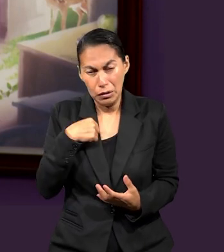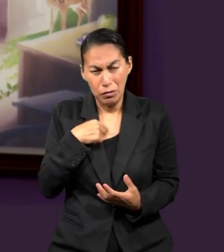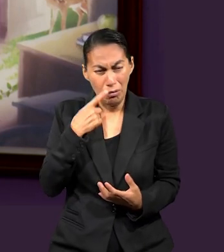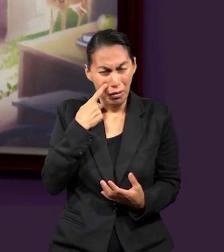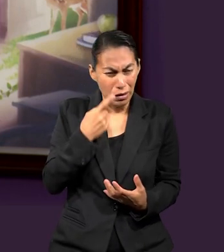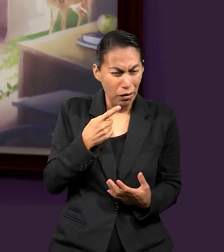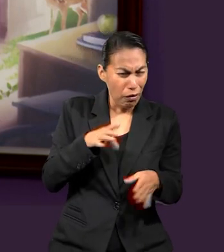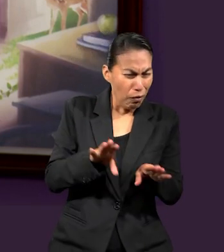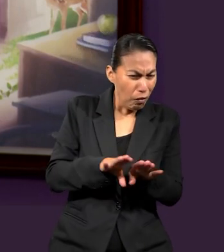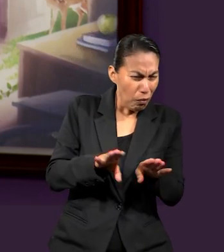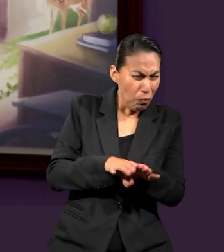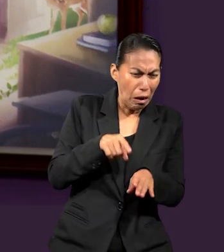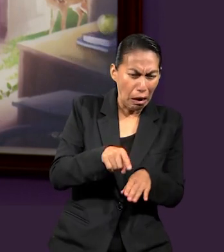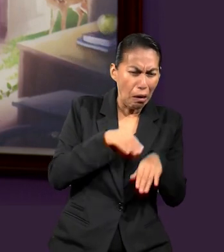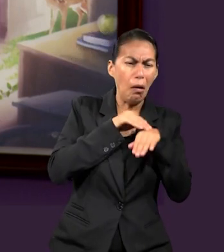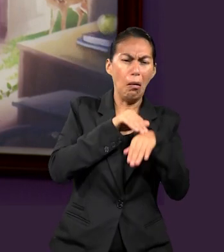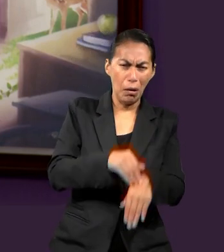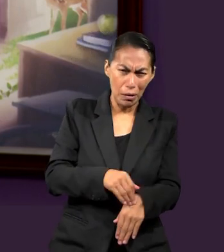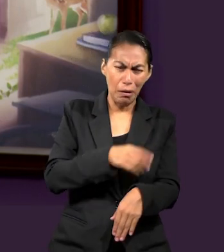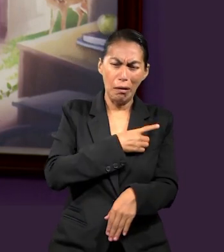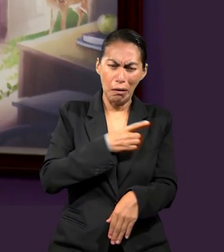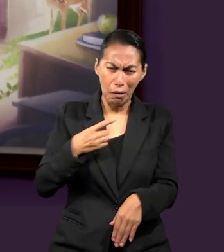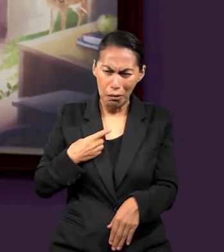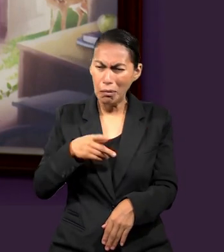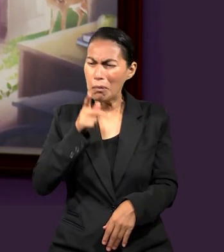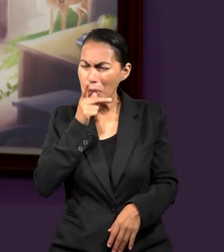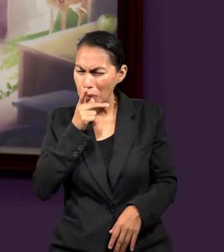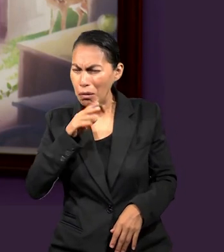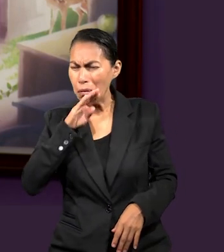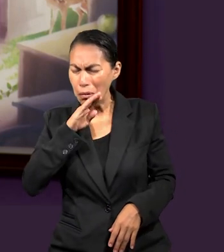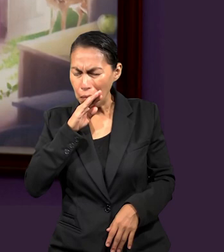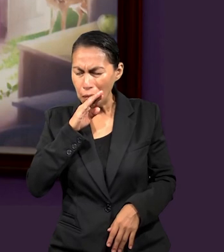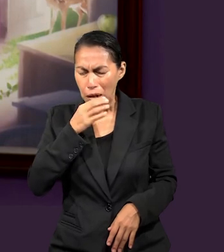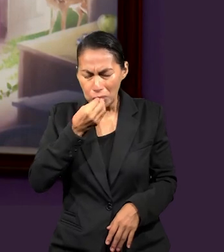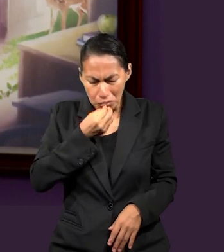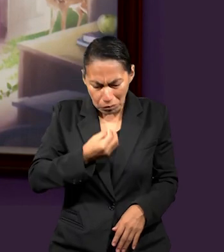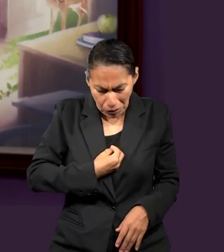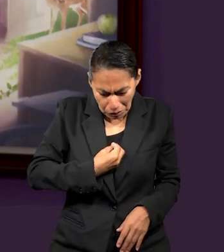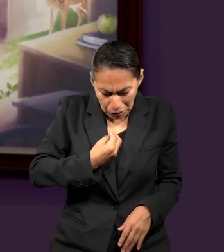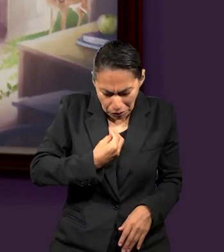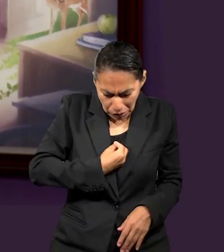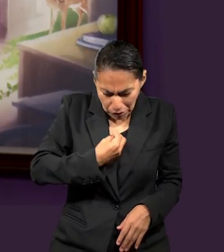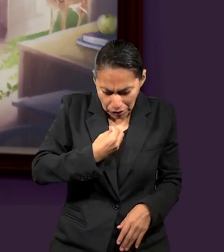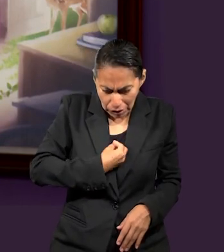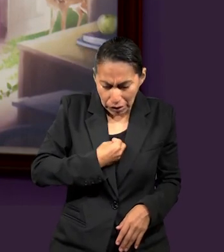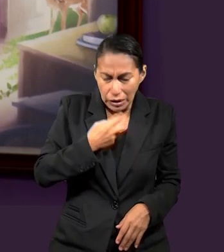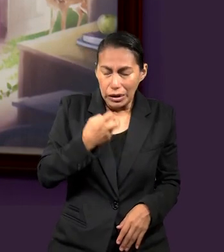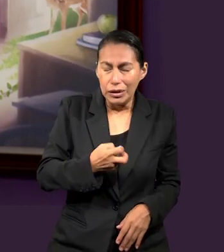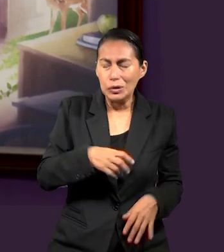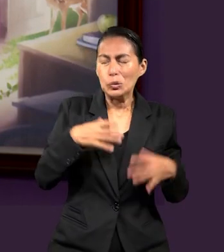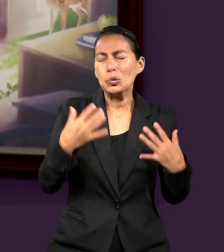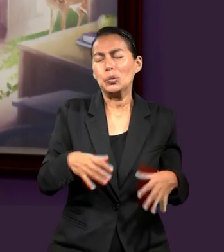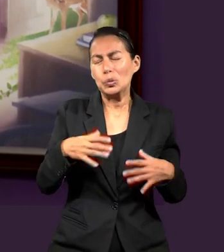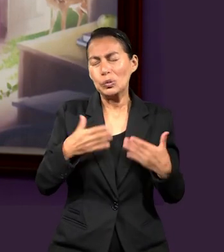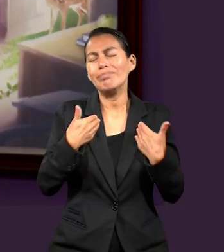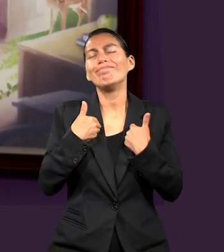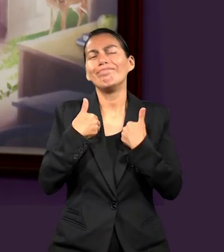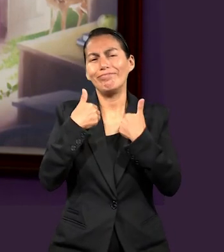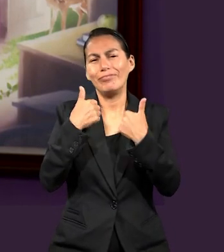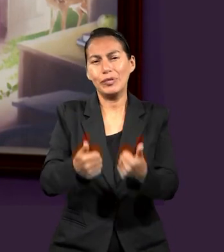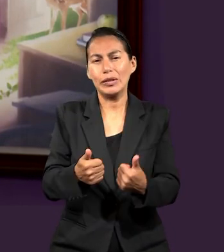verlo como alguien que igual tiene que obedecer a sus padres y someterse, se me hace muy